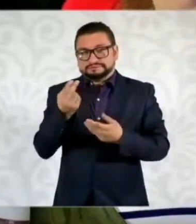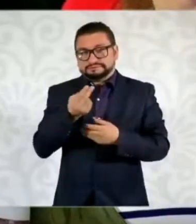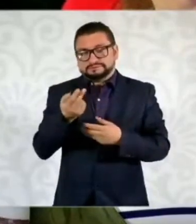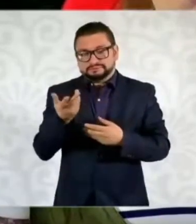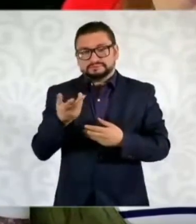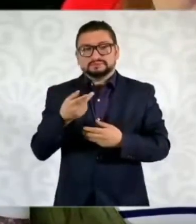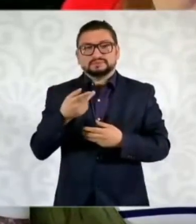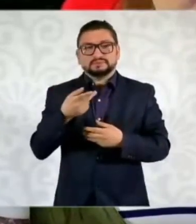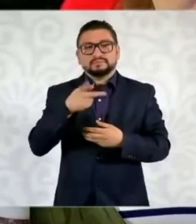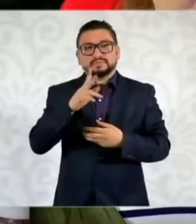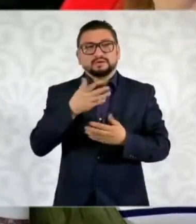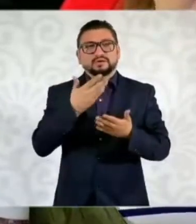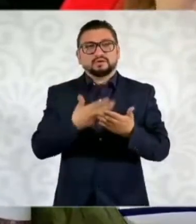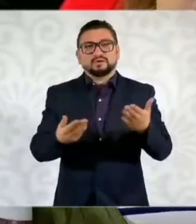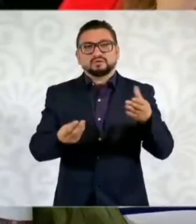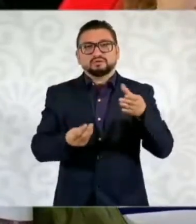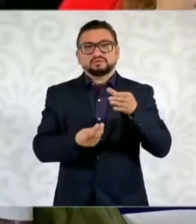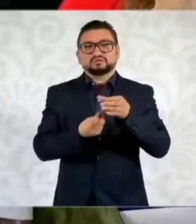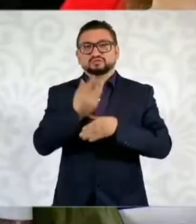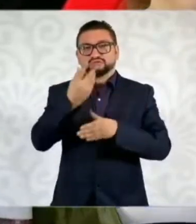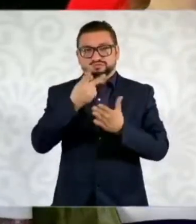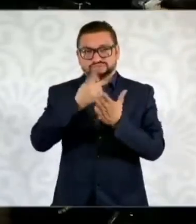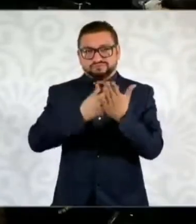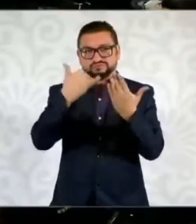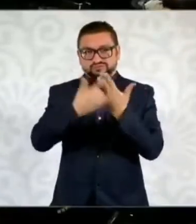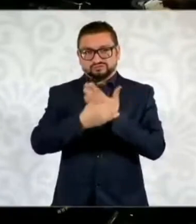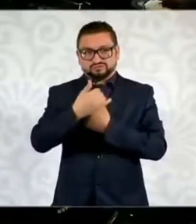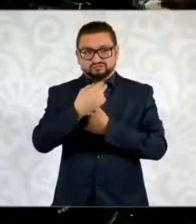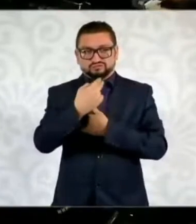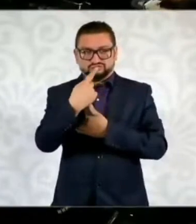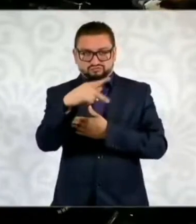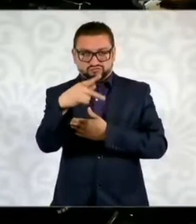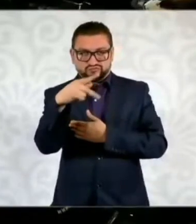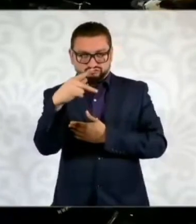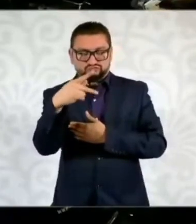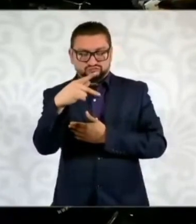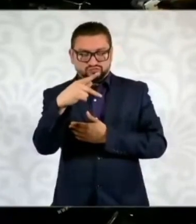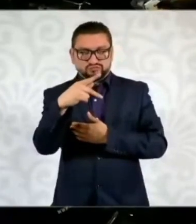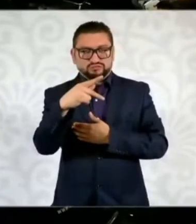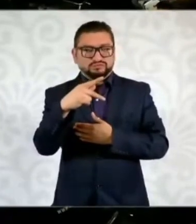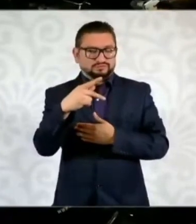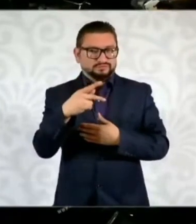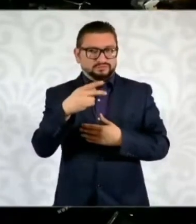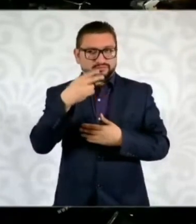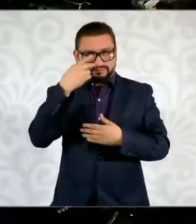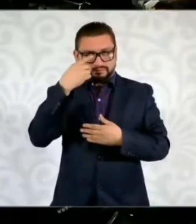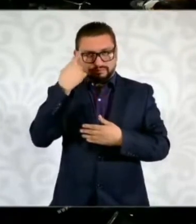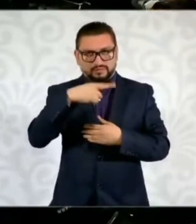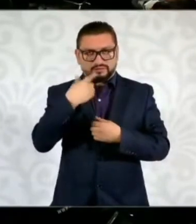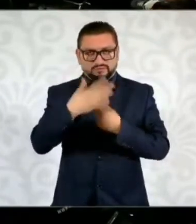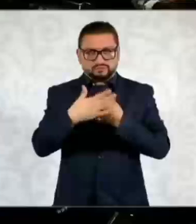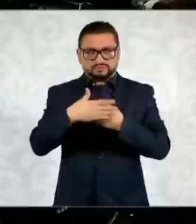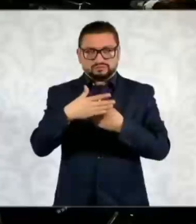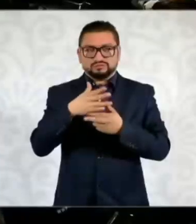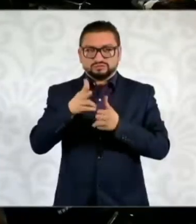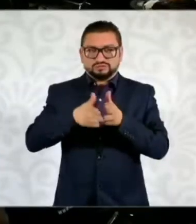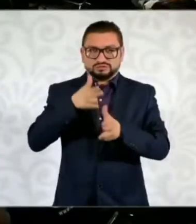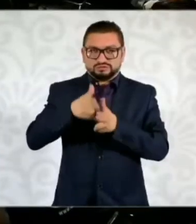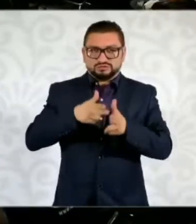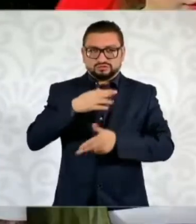sentido, sus nuevos proyectos para el Tren Toluca,